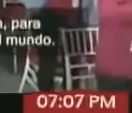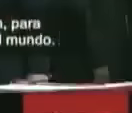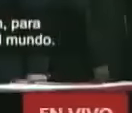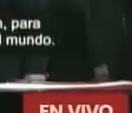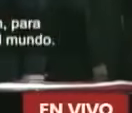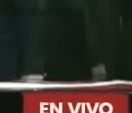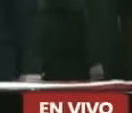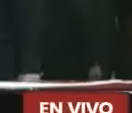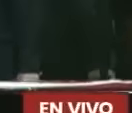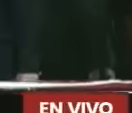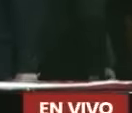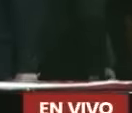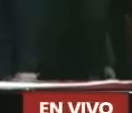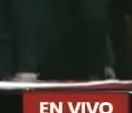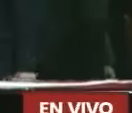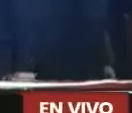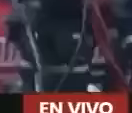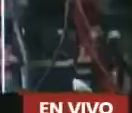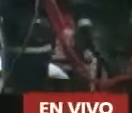Caribe y para el mundo